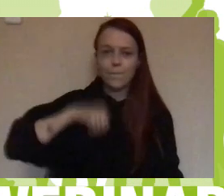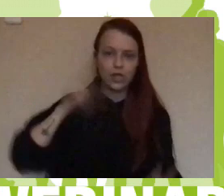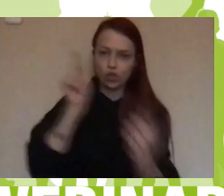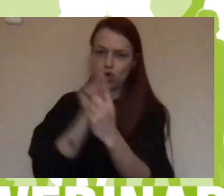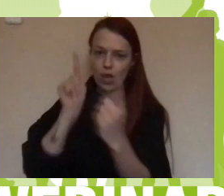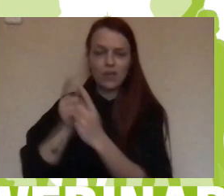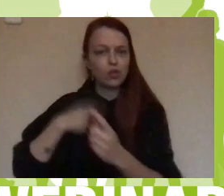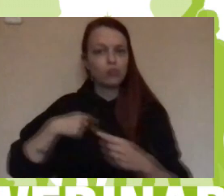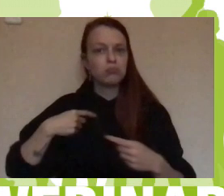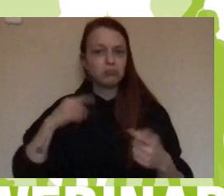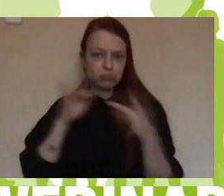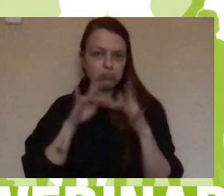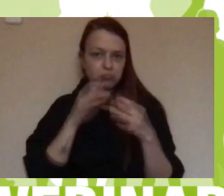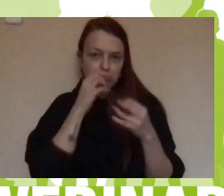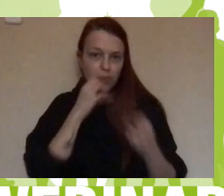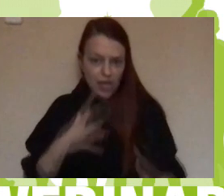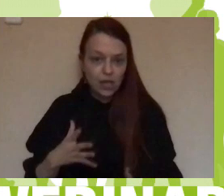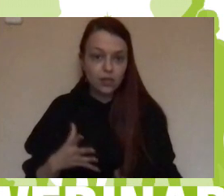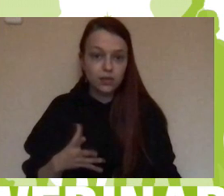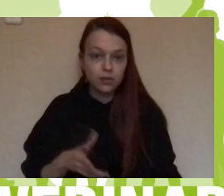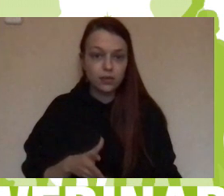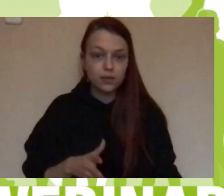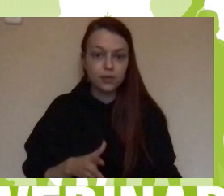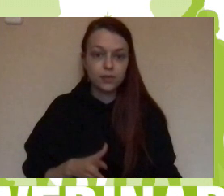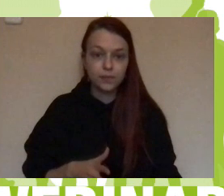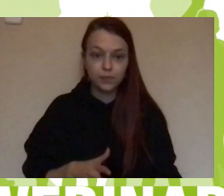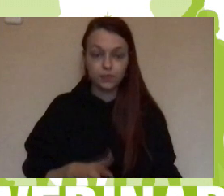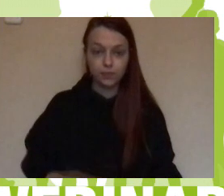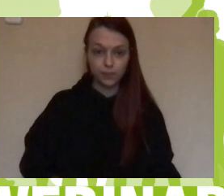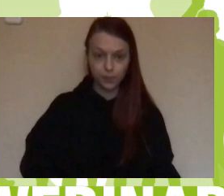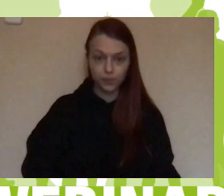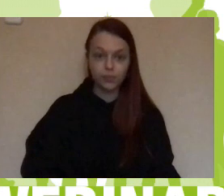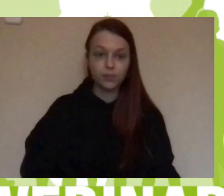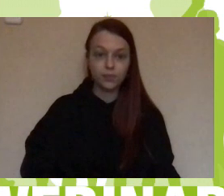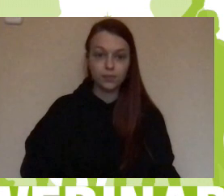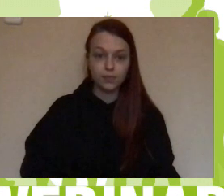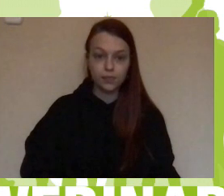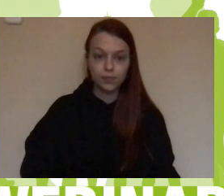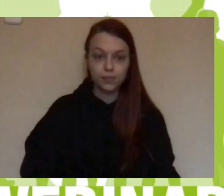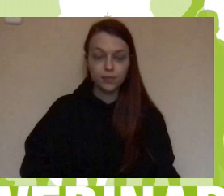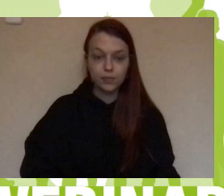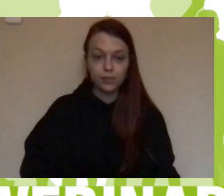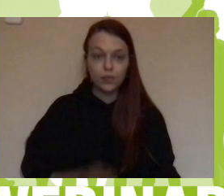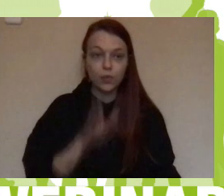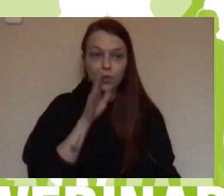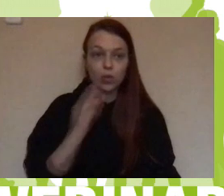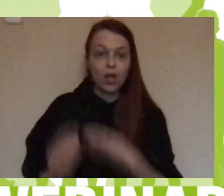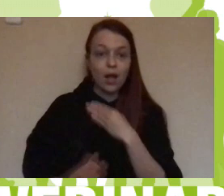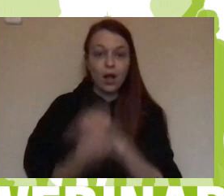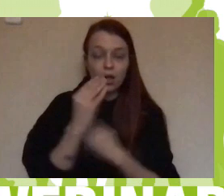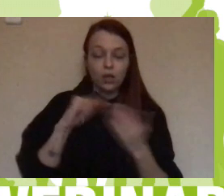que además de que el requisito, sea, ayudas de tipo educativo puedan